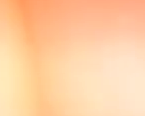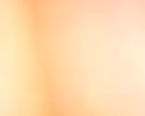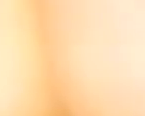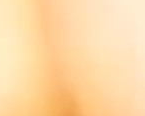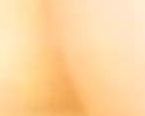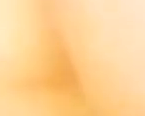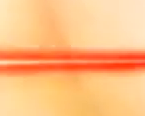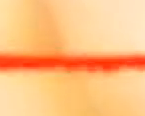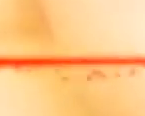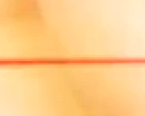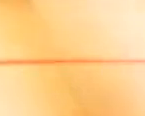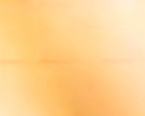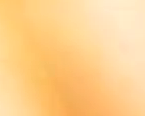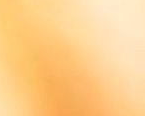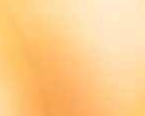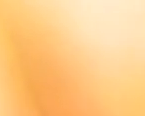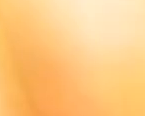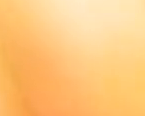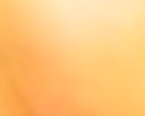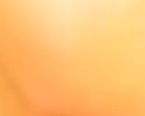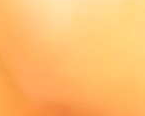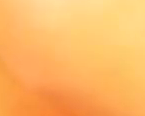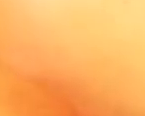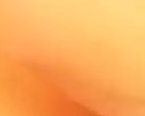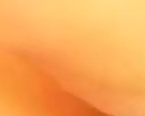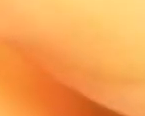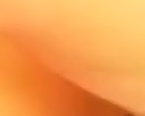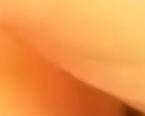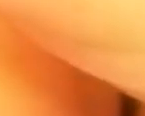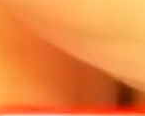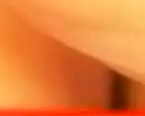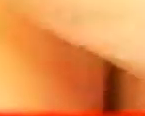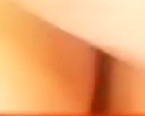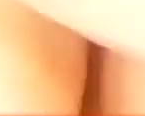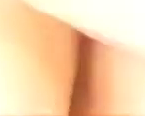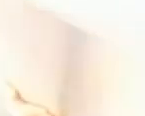Conexión vital para mejorar nuestras condiciones de vida.